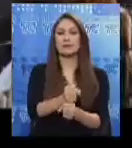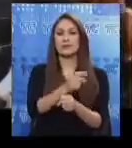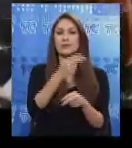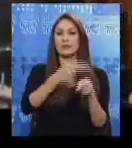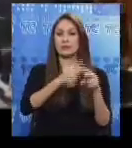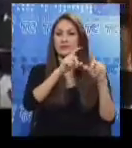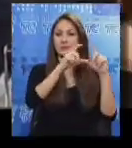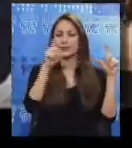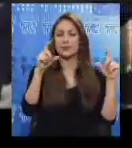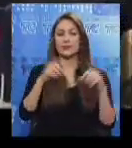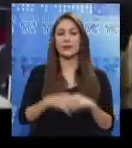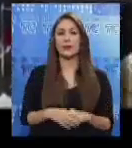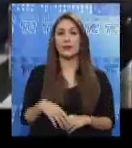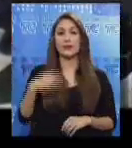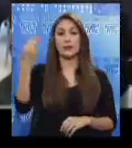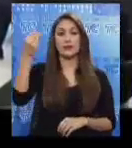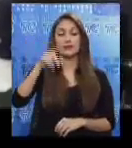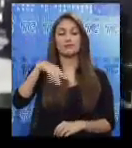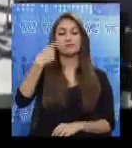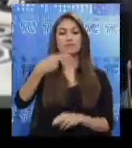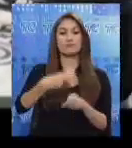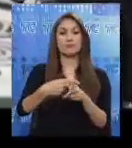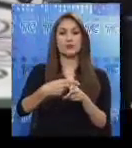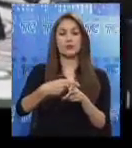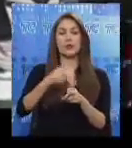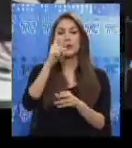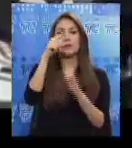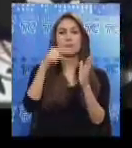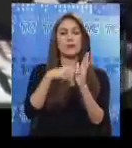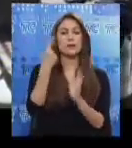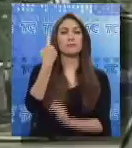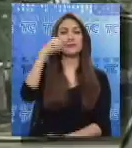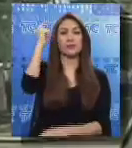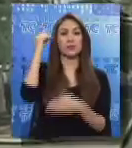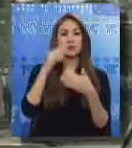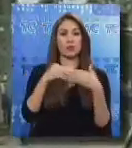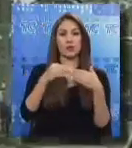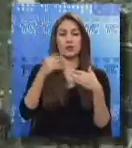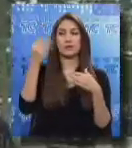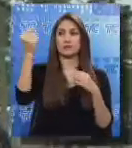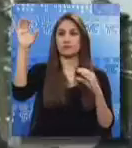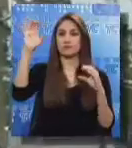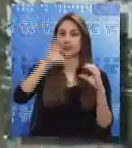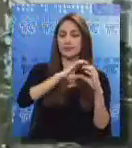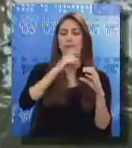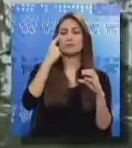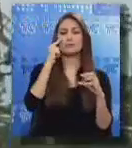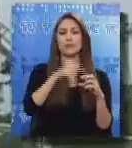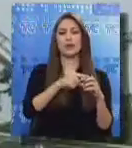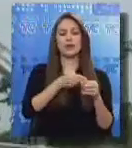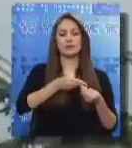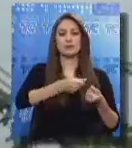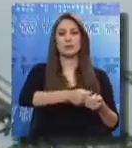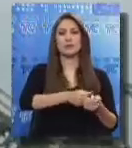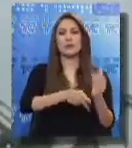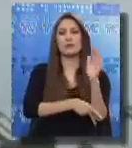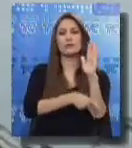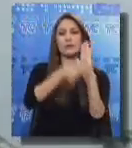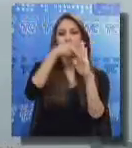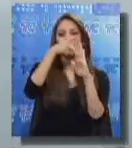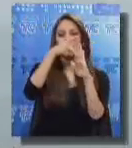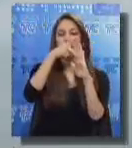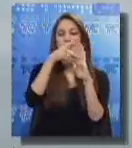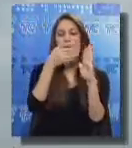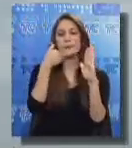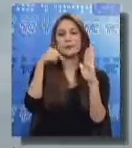Schlumberger. Desembolsará en los próximos días 1.000 millones de dólares para el desarrollo de nuevas inversiones a fin de mejorar la explotación